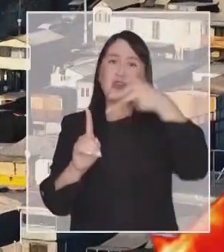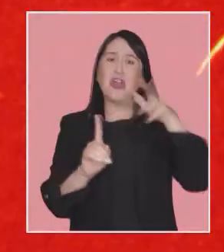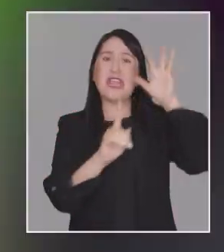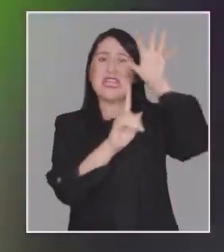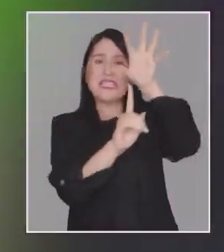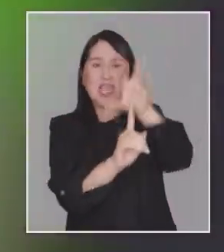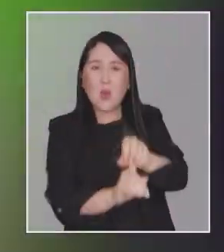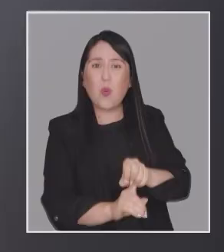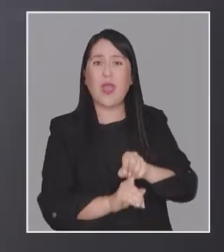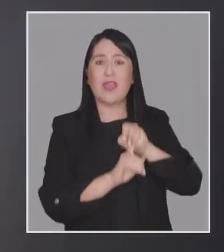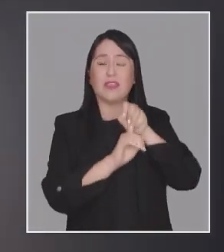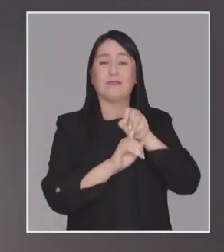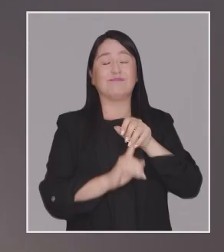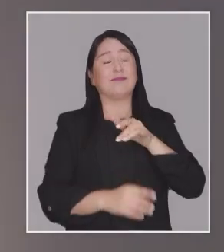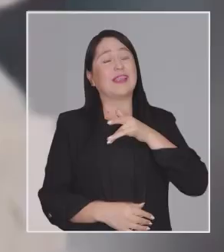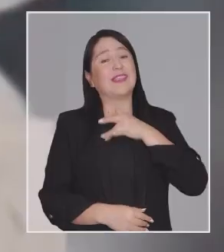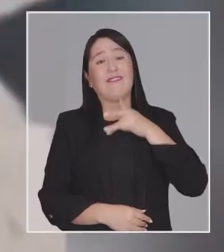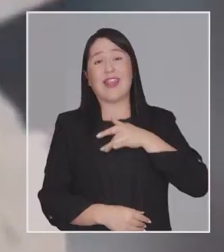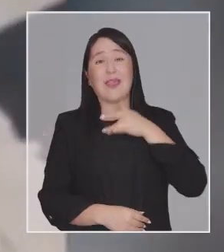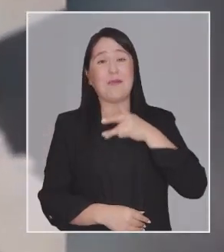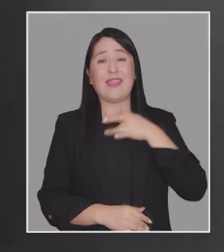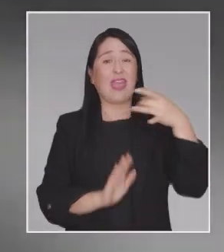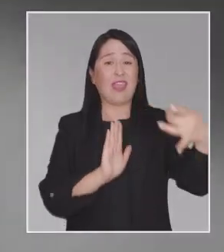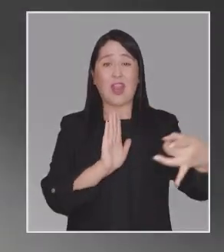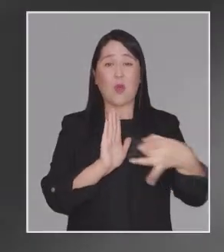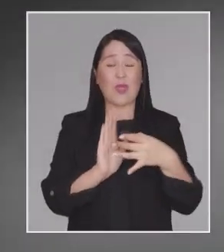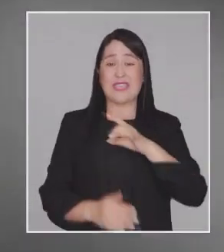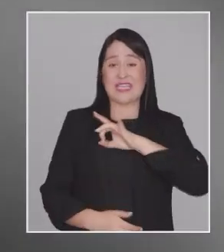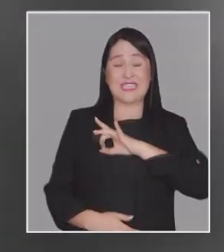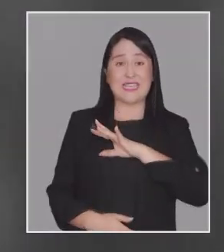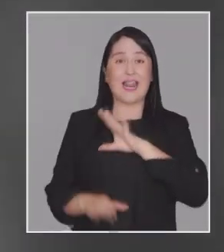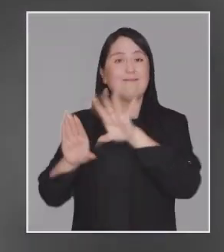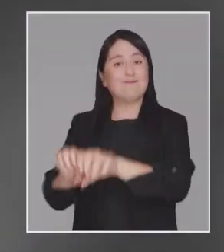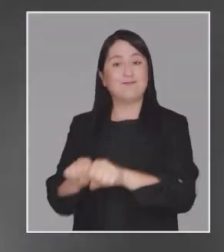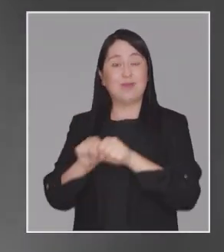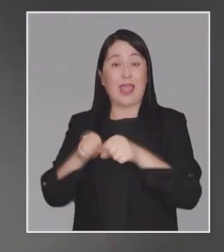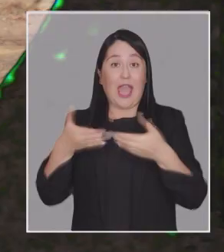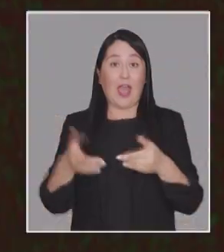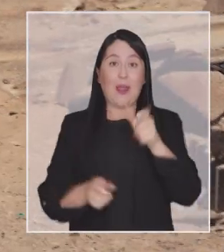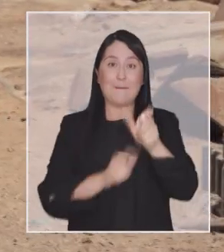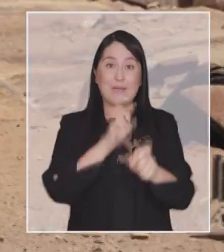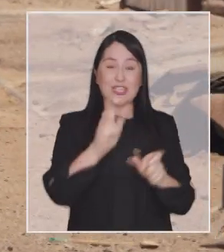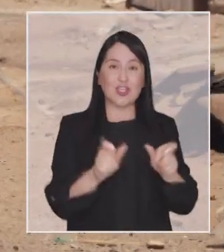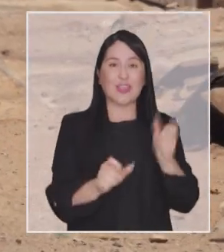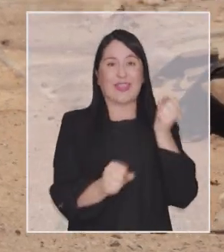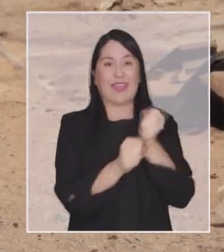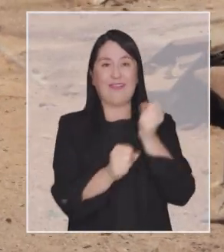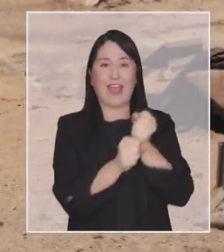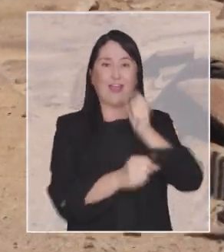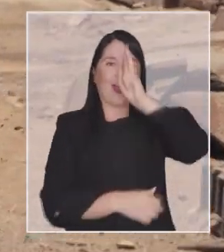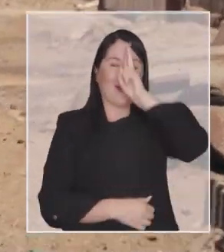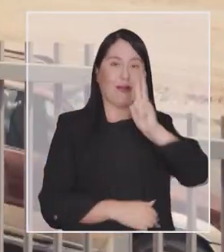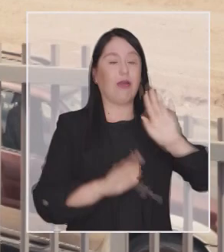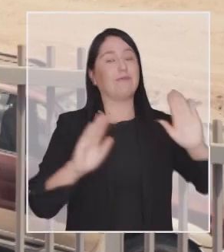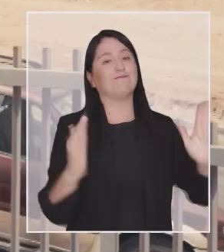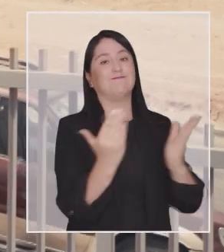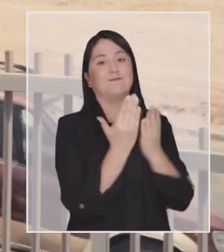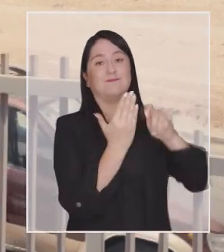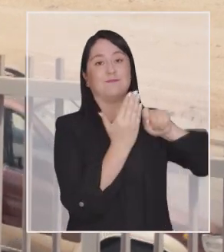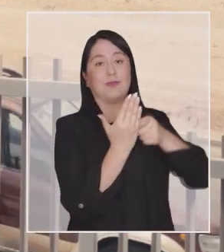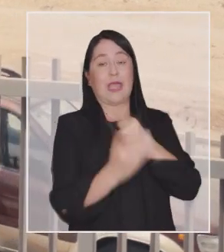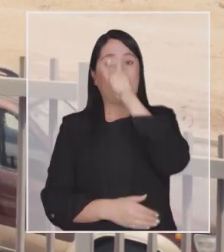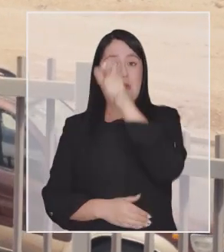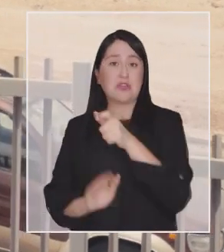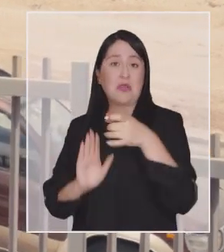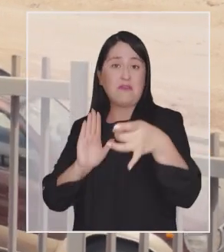son extorsiones. Son secuestros. Lamentablemente la delincuencia se tomó Chile. Ahora nosotros, la gente trabajadora honrada, tenemos que vivir